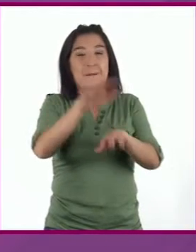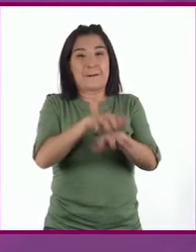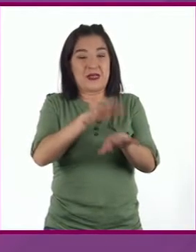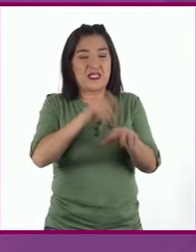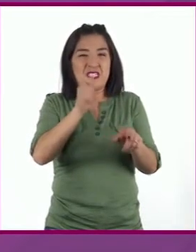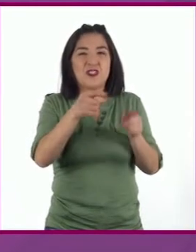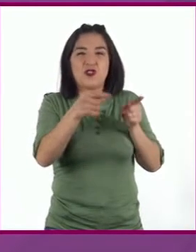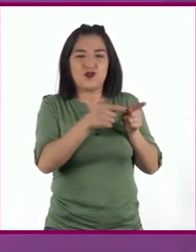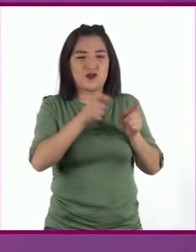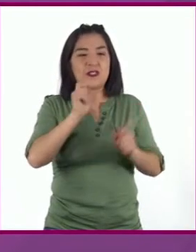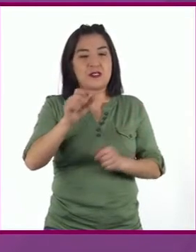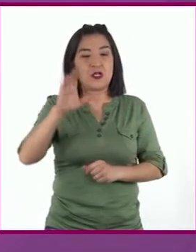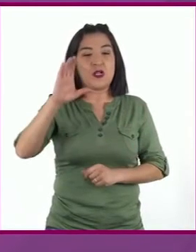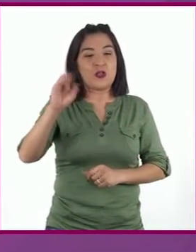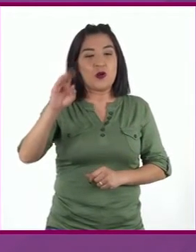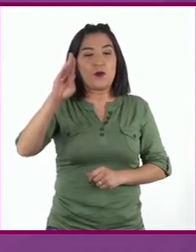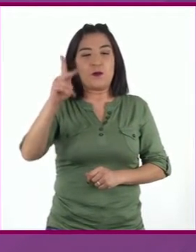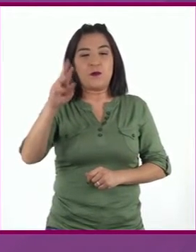son coprófagos.